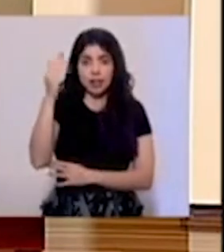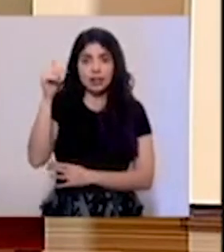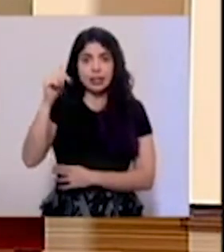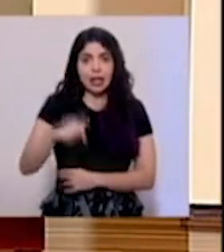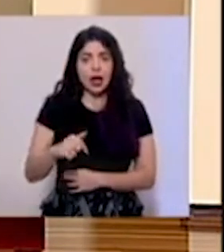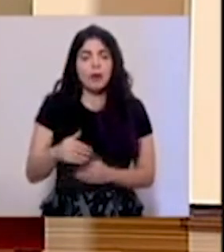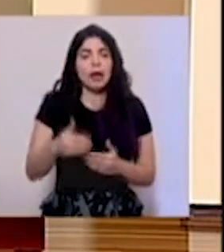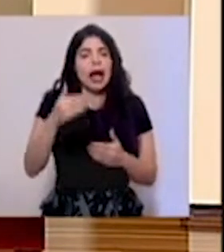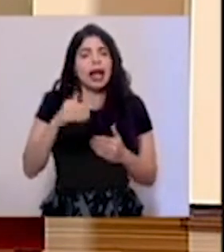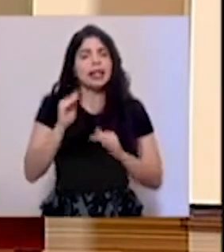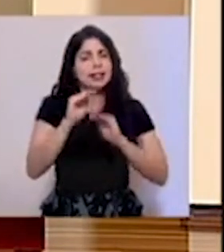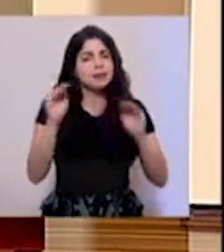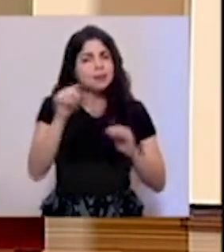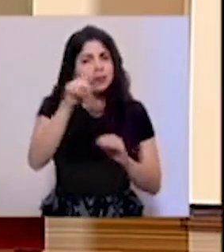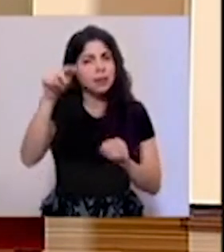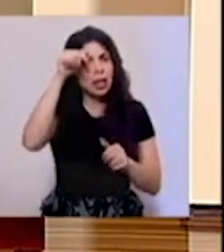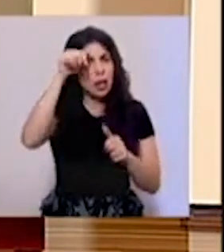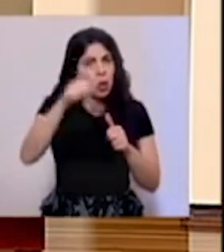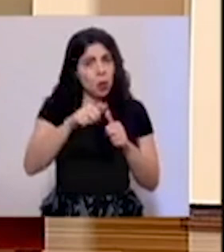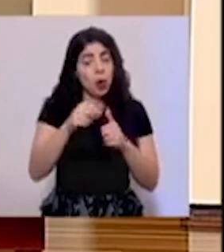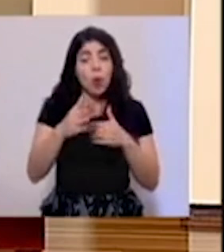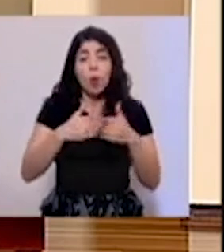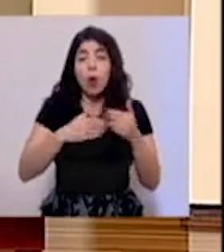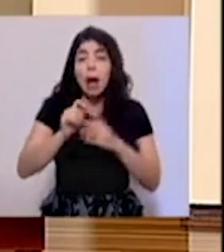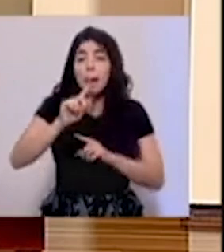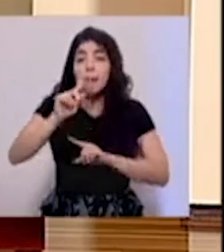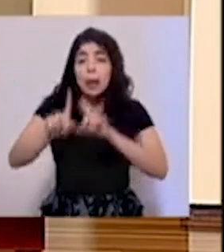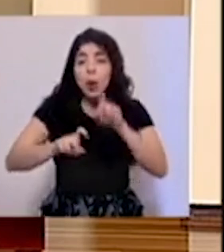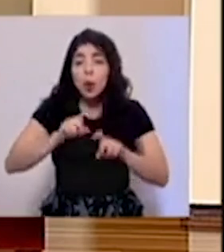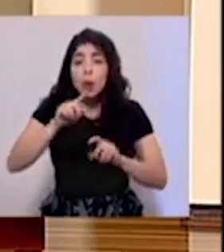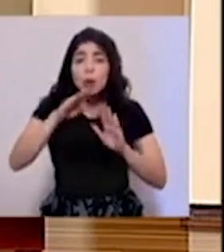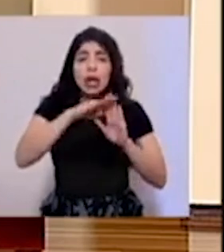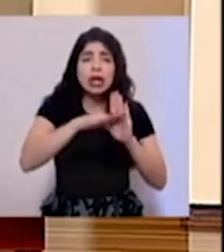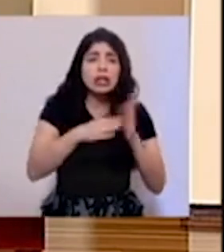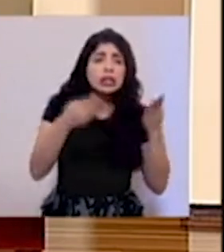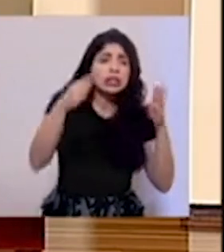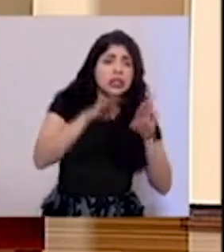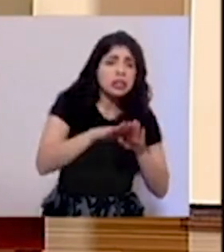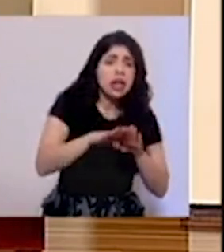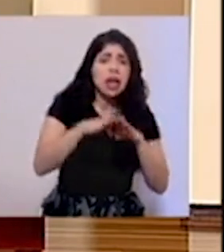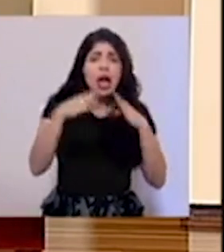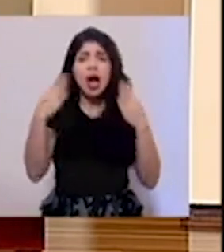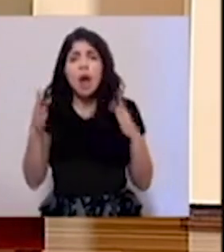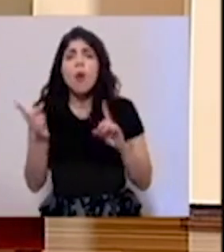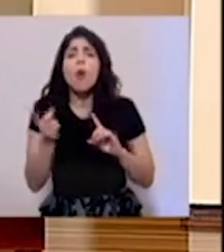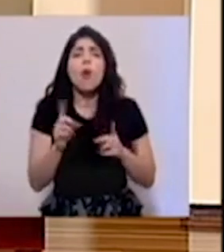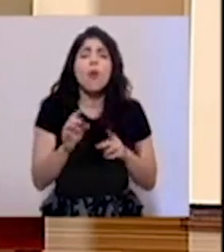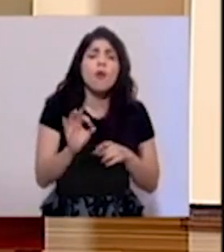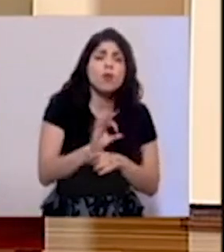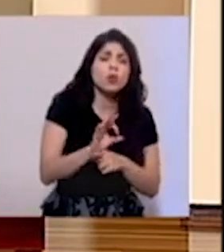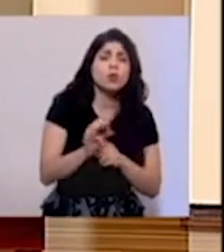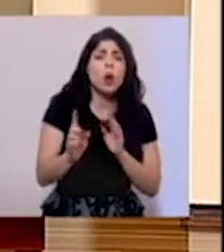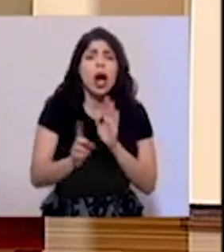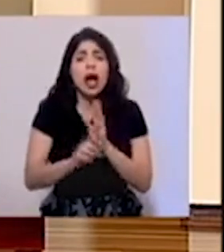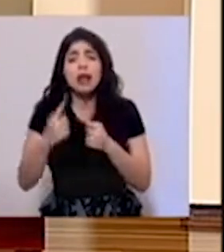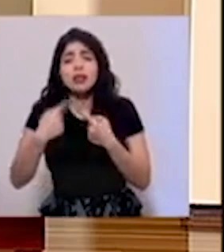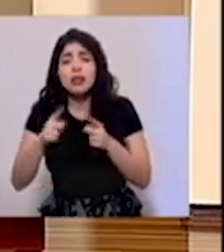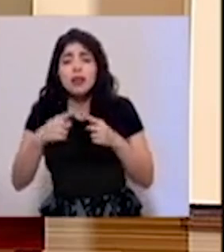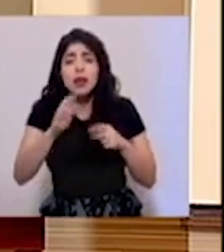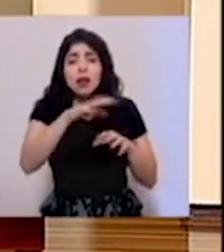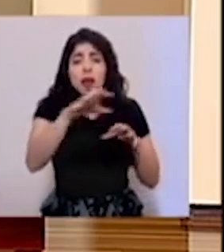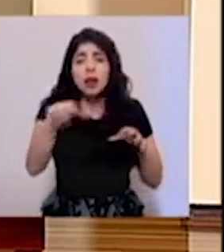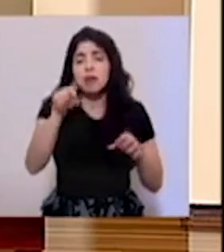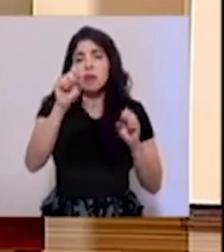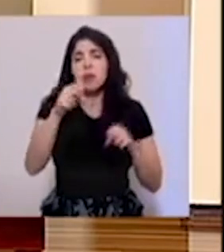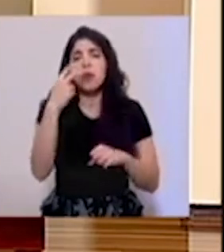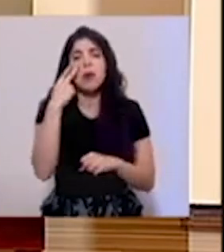prensa, no sin antes recordarles que para consultar las medidas de cierre, apertura, operación y alertas en los distintos cantones, puede